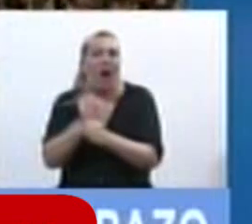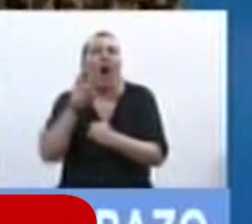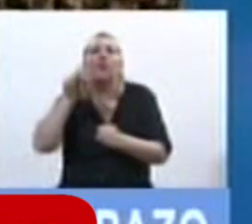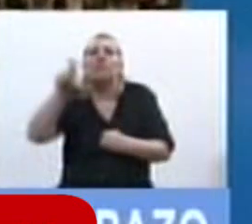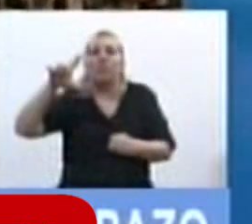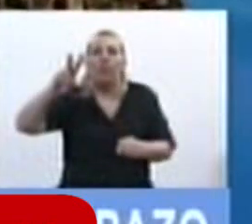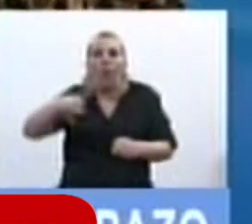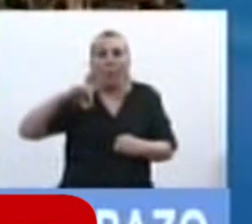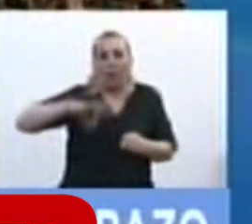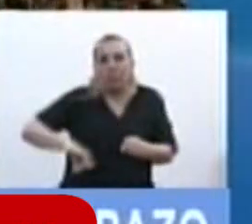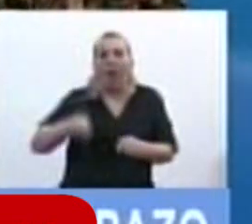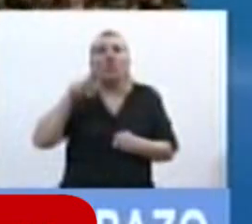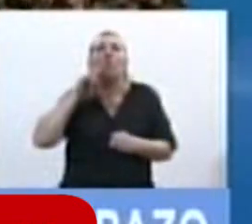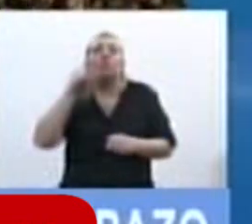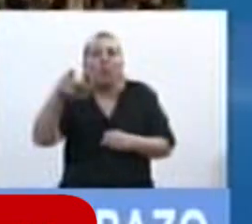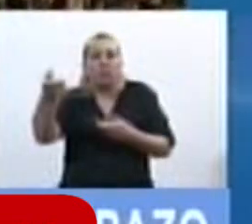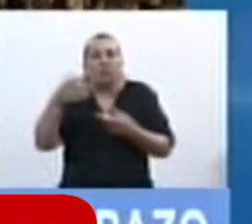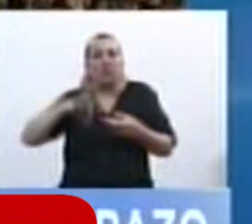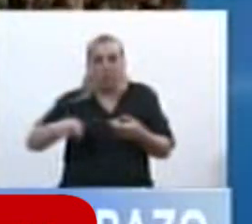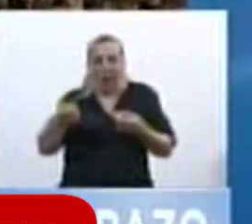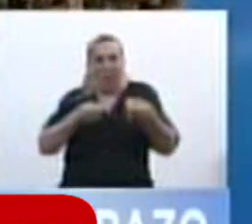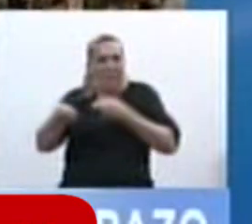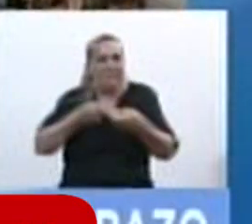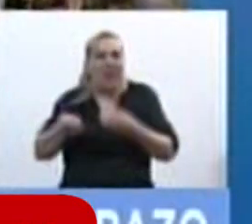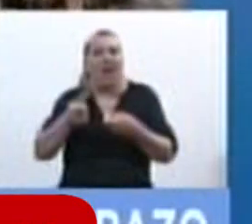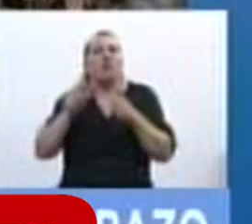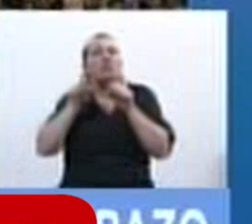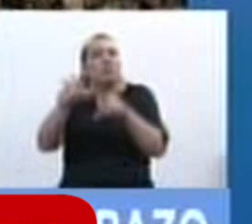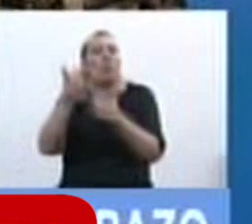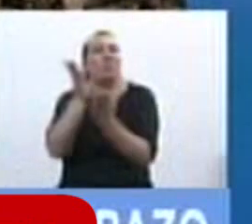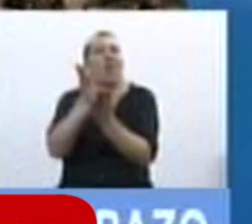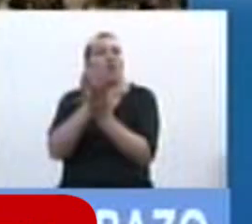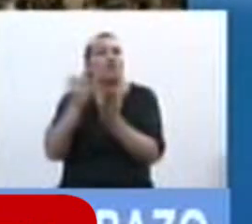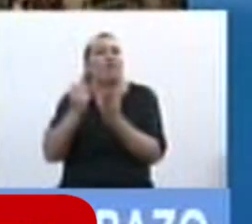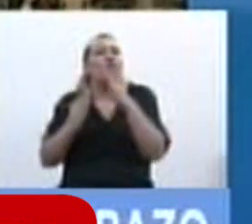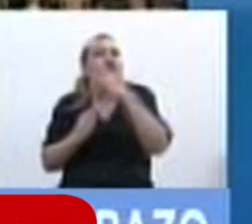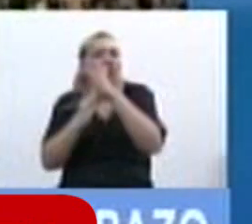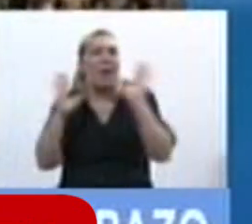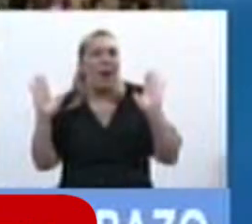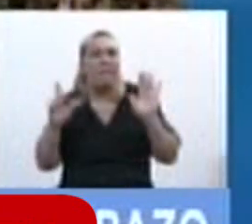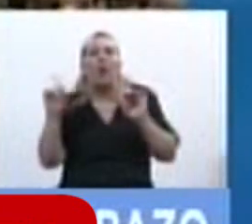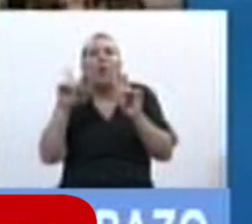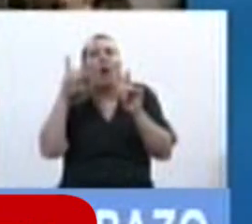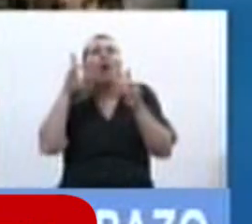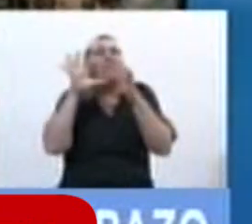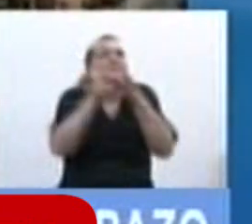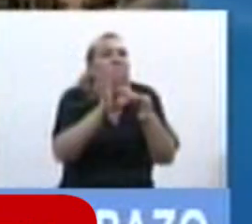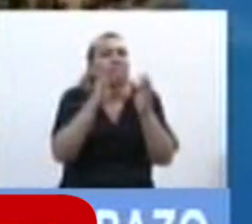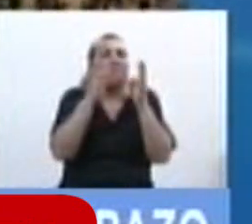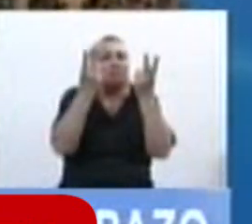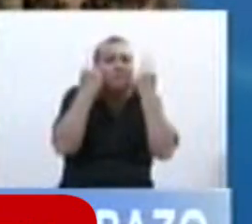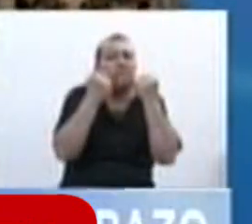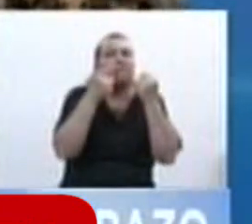salarios, administrarlos y usar de sus derechos fundamentales de asociación sin estar sujeta a la autorización del marido